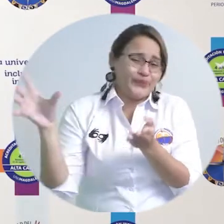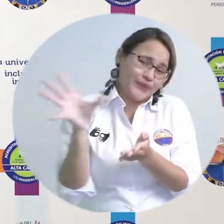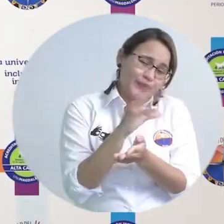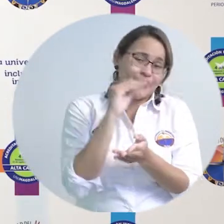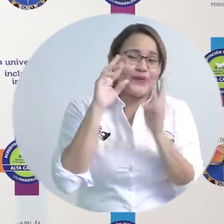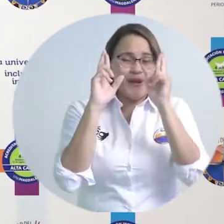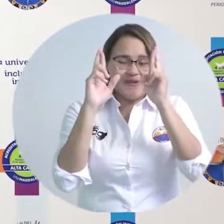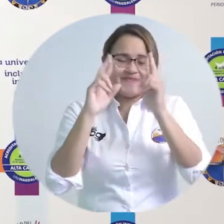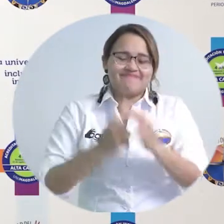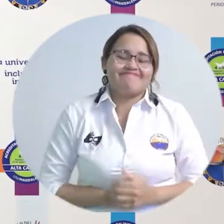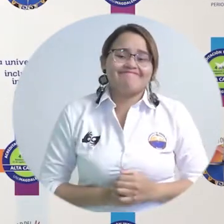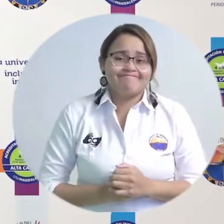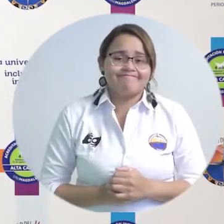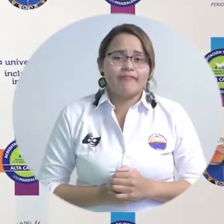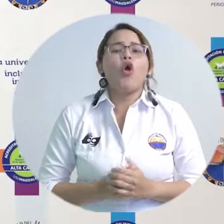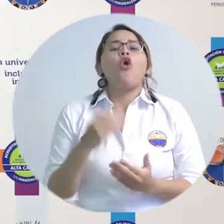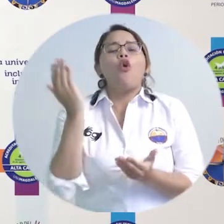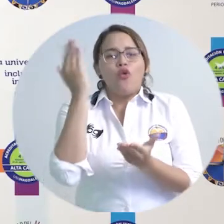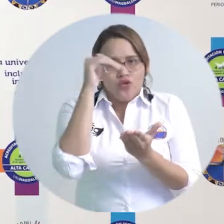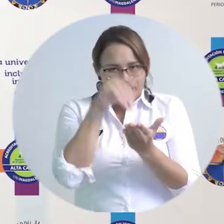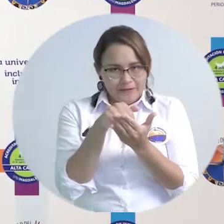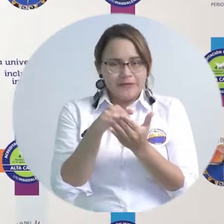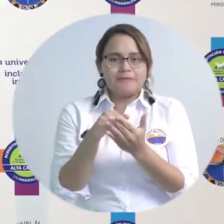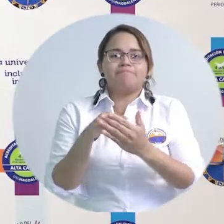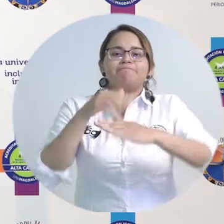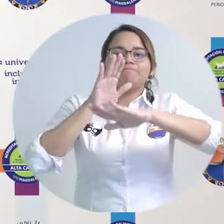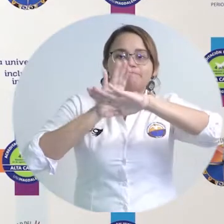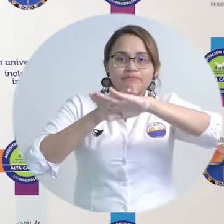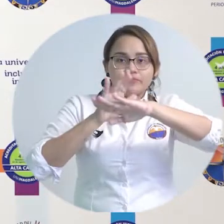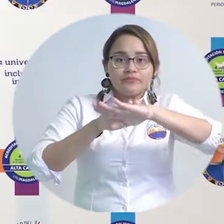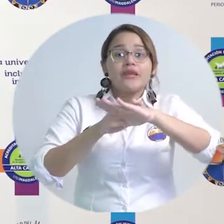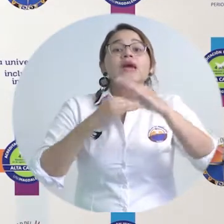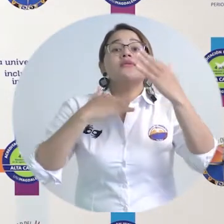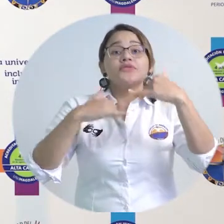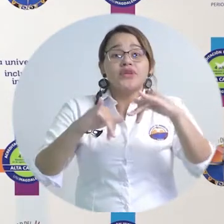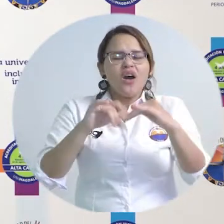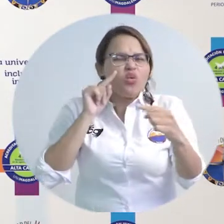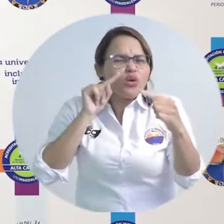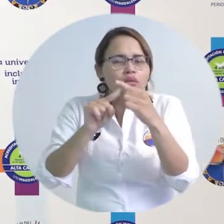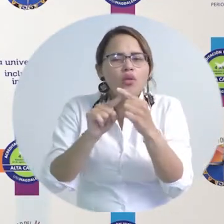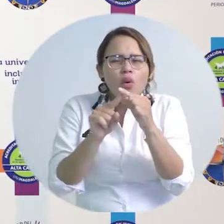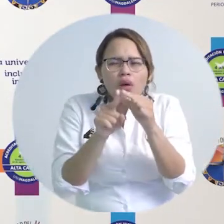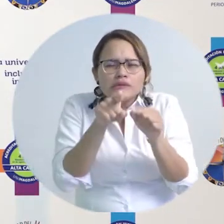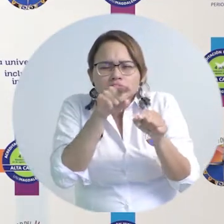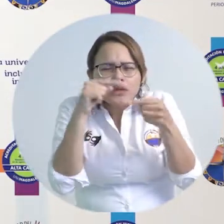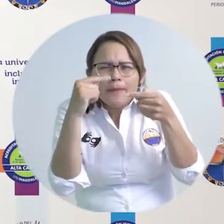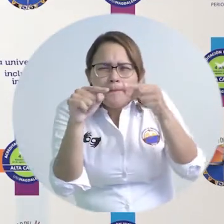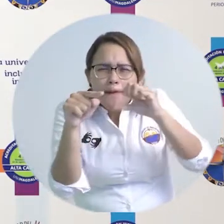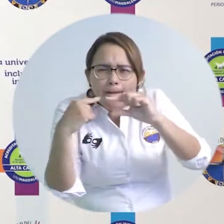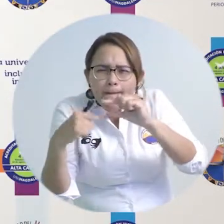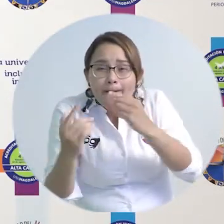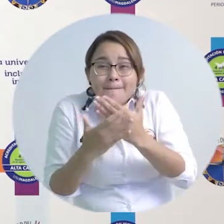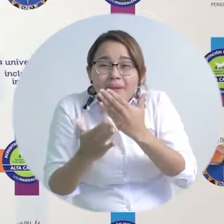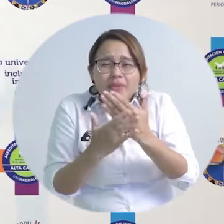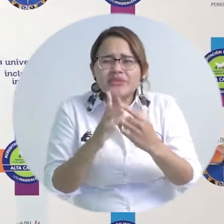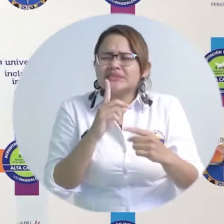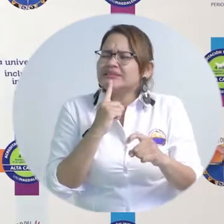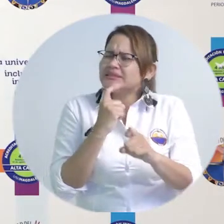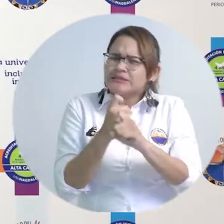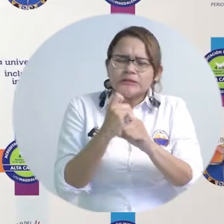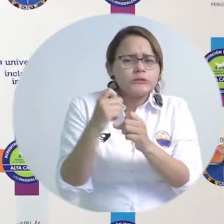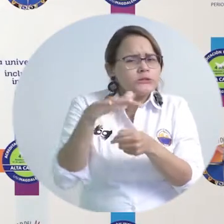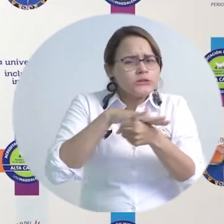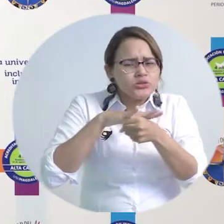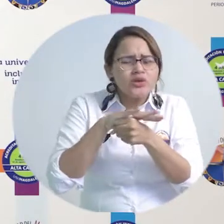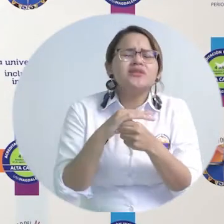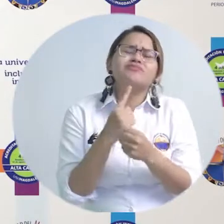Entonces, repito, ya hay una focalización inicial centrada en los grupos más vulnerables de la institución. Si hay algún estudiante que cumpla cualquiera de